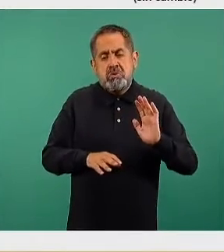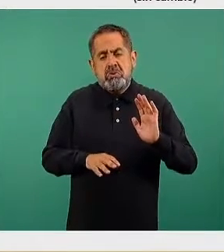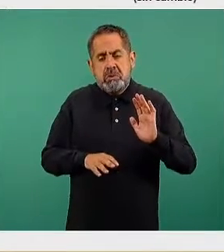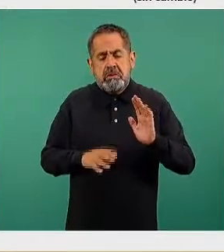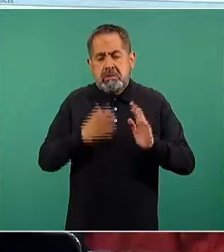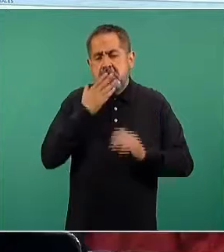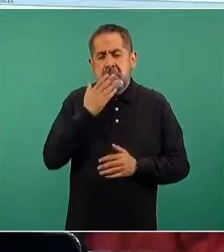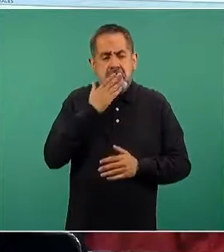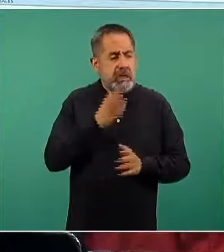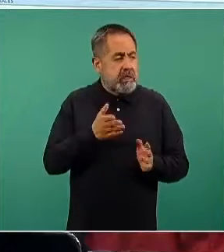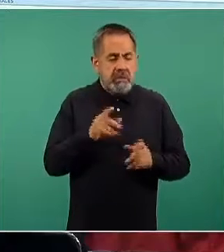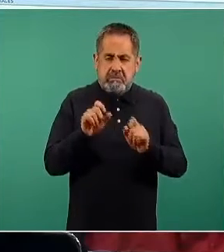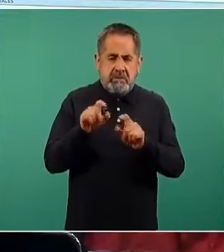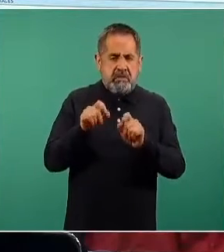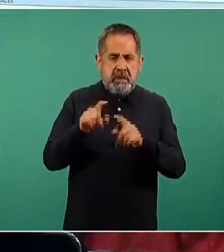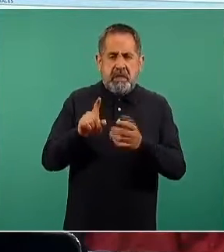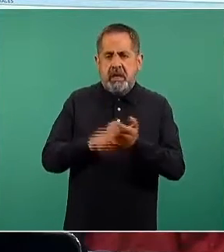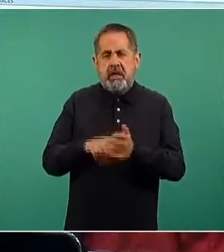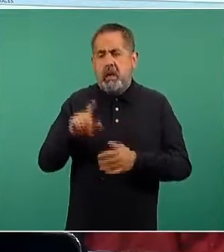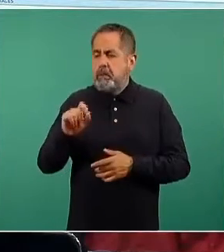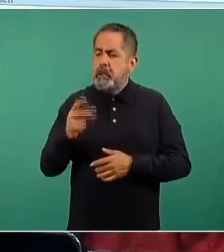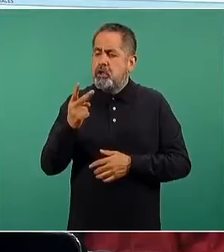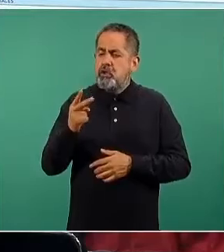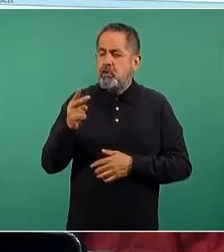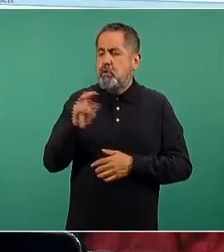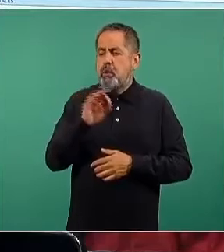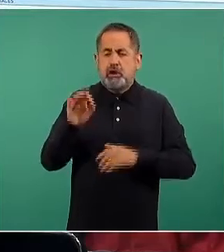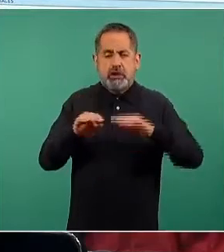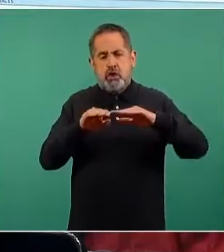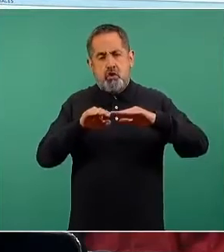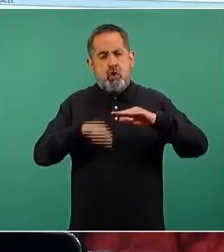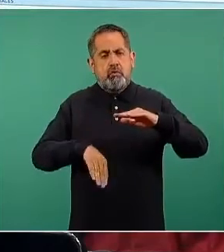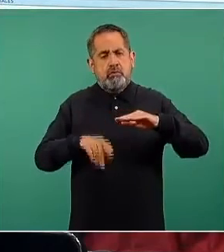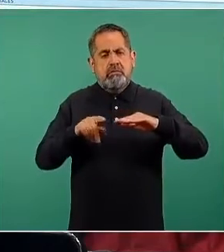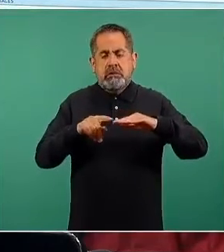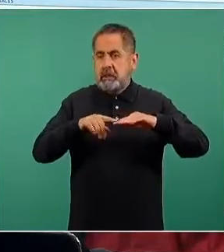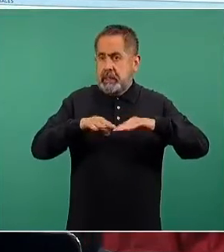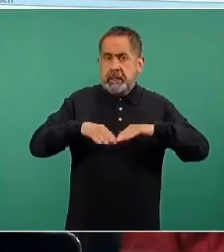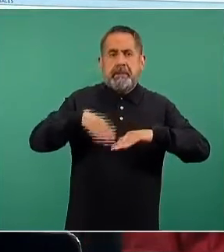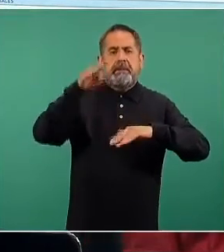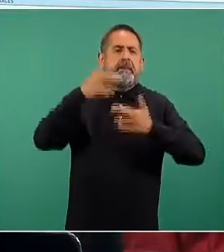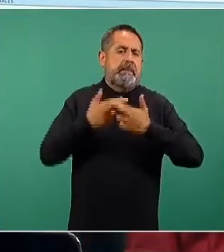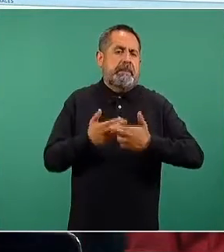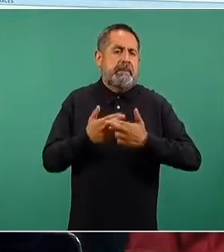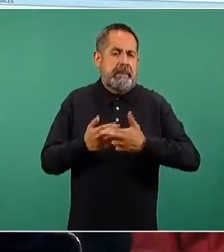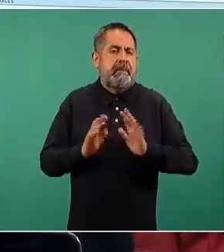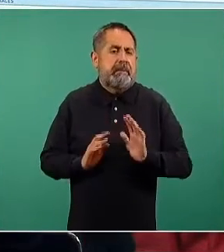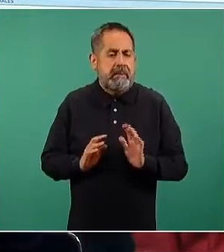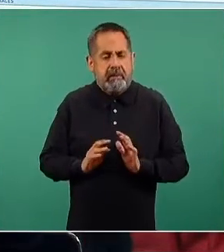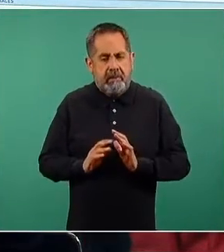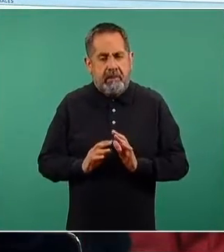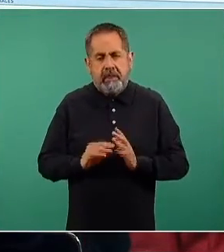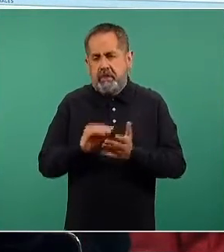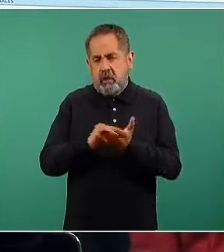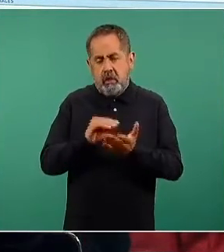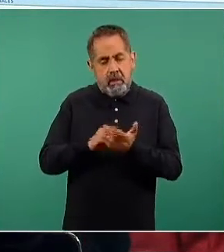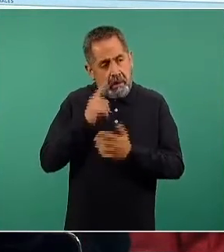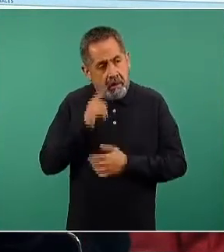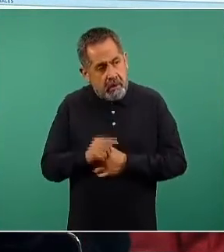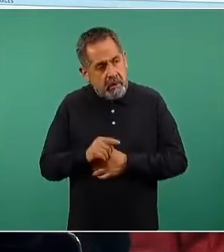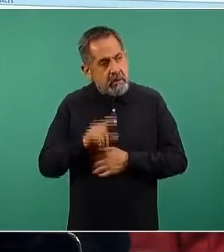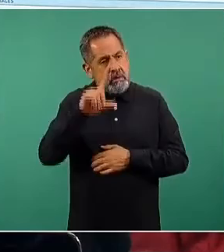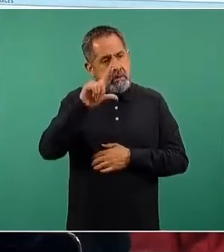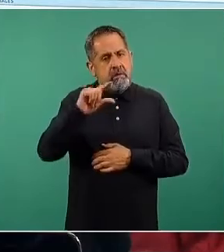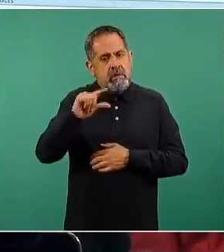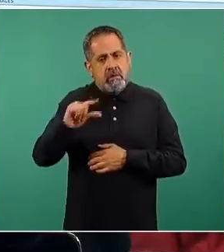camas con ventilador se mantiene en este 22%, un nivel también bajo o el más bajo que hemos visto después de la